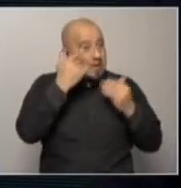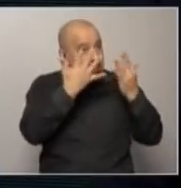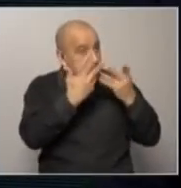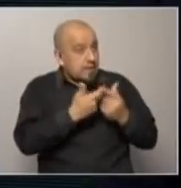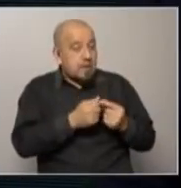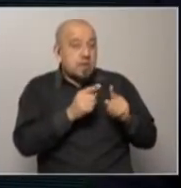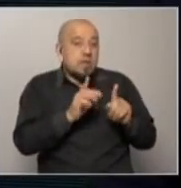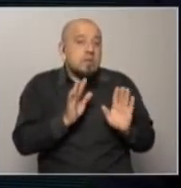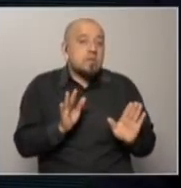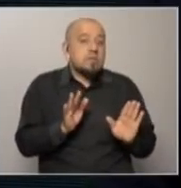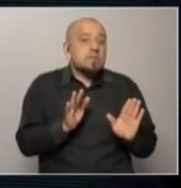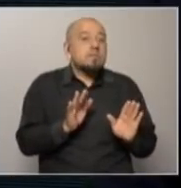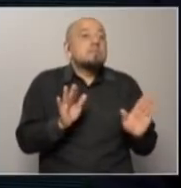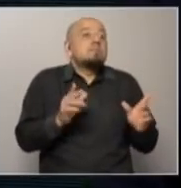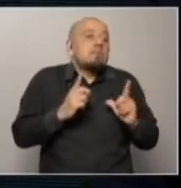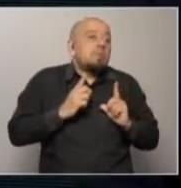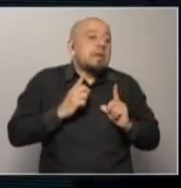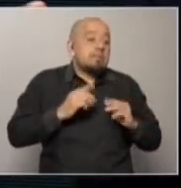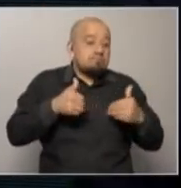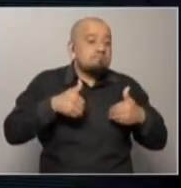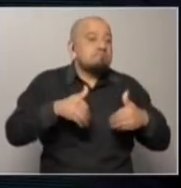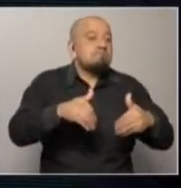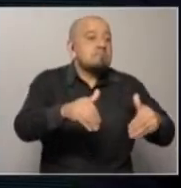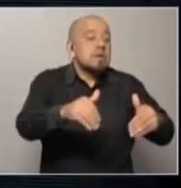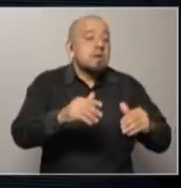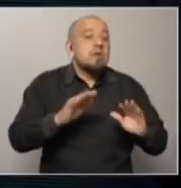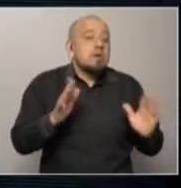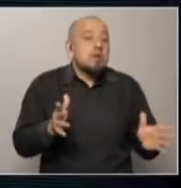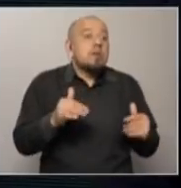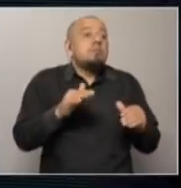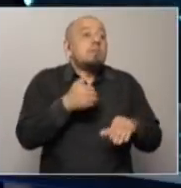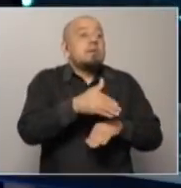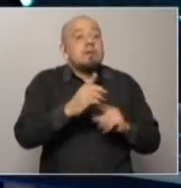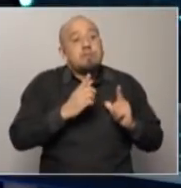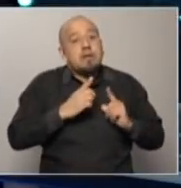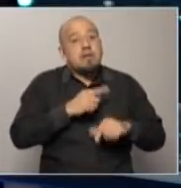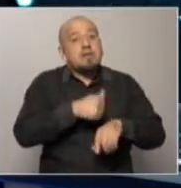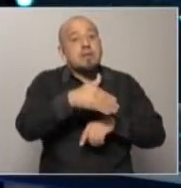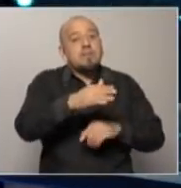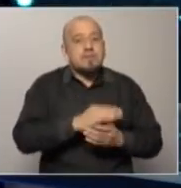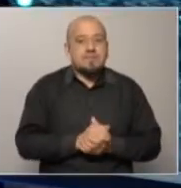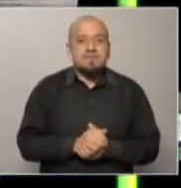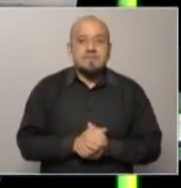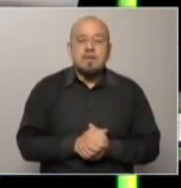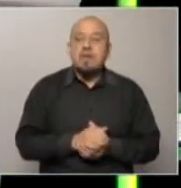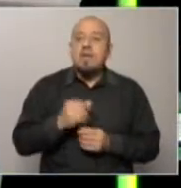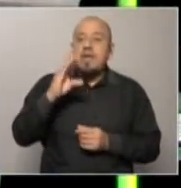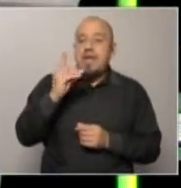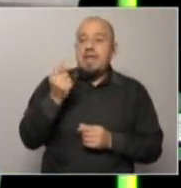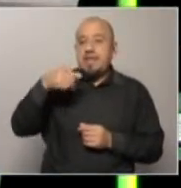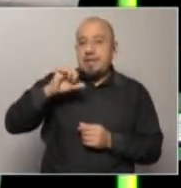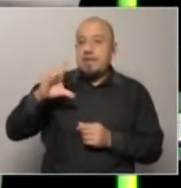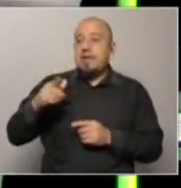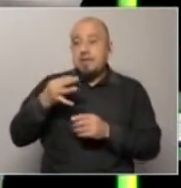y bueno veremos los resultados y por los frutos los conoceremos también en el futuro igual Chaschetti nos dijo que se puede